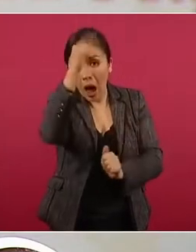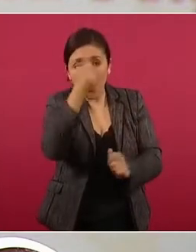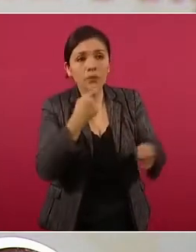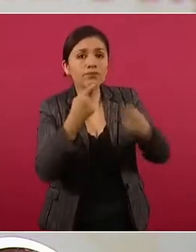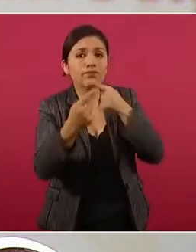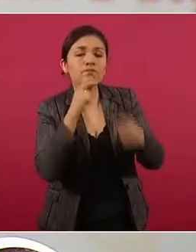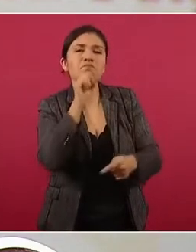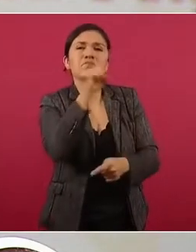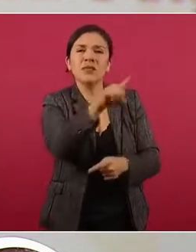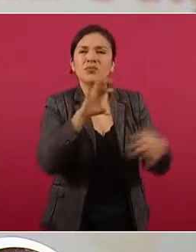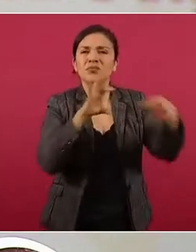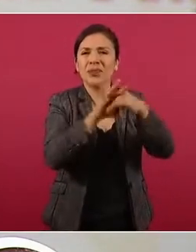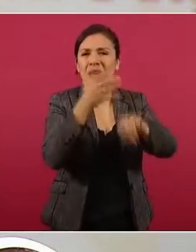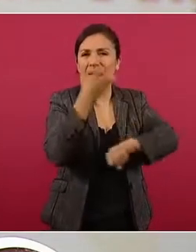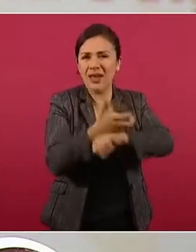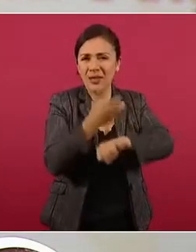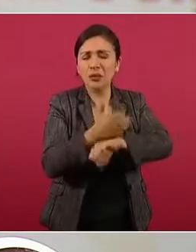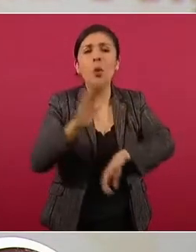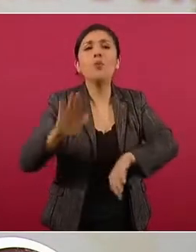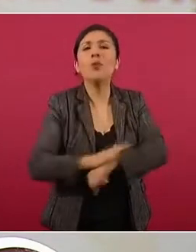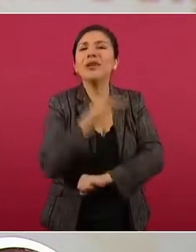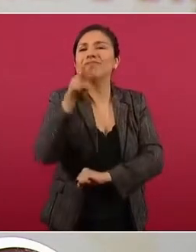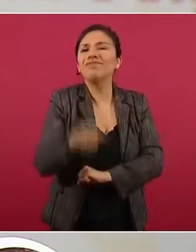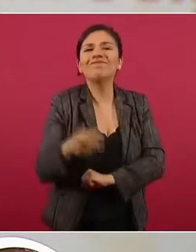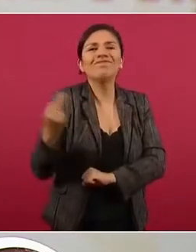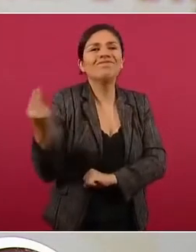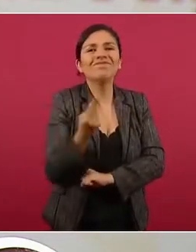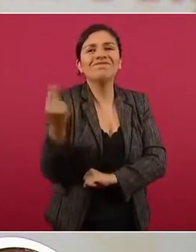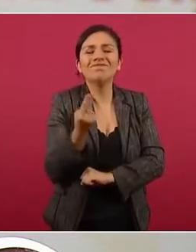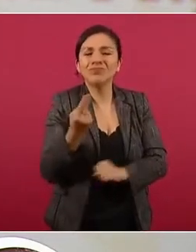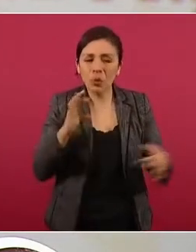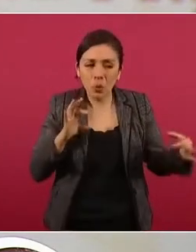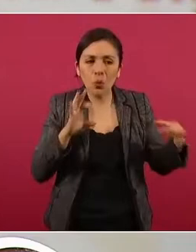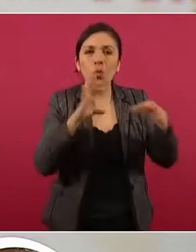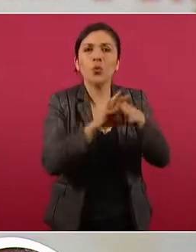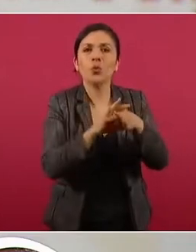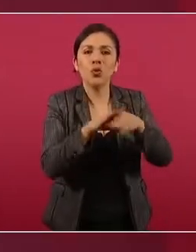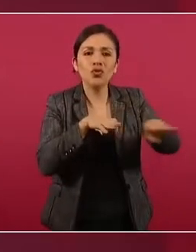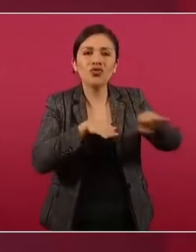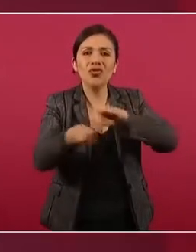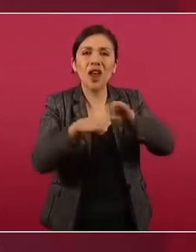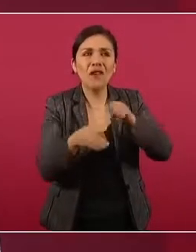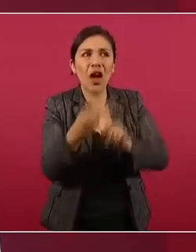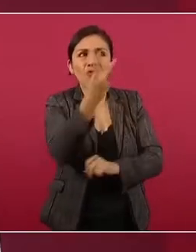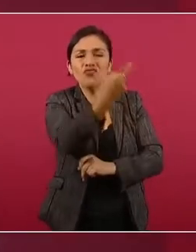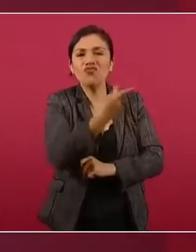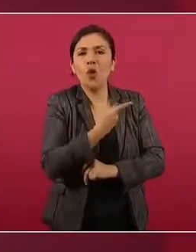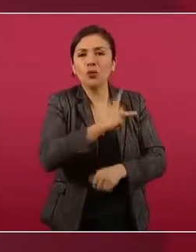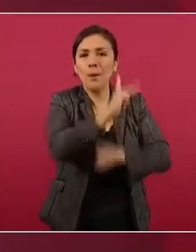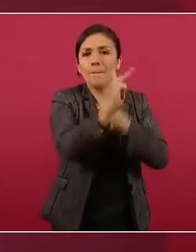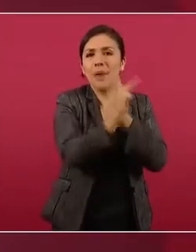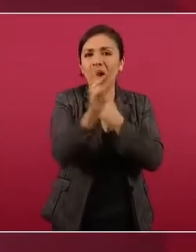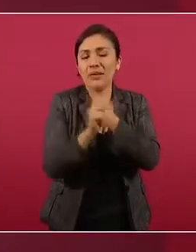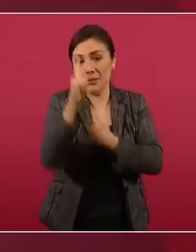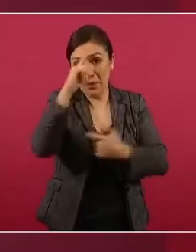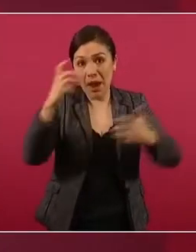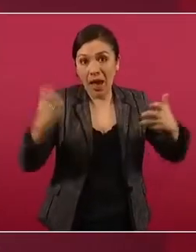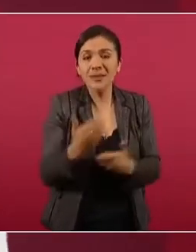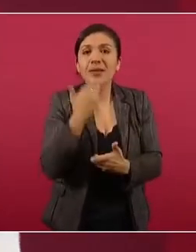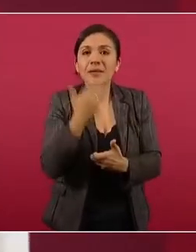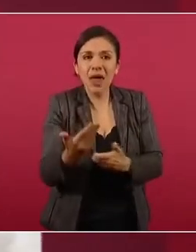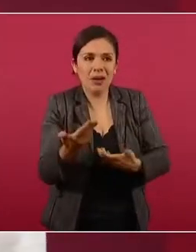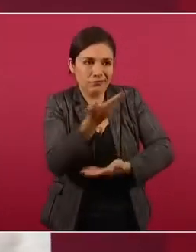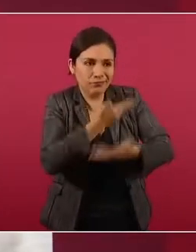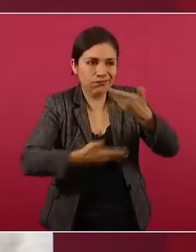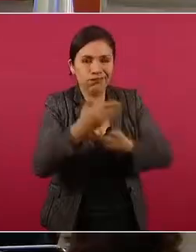con Estados Unidos porque se requiere de la colaboración binacional para realizar buena